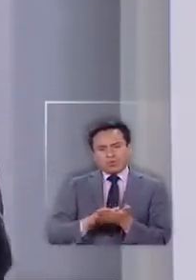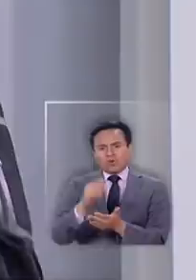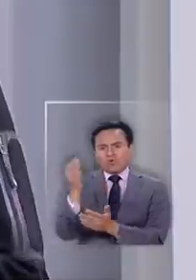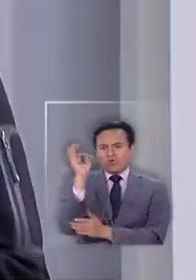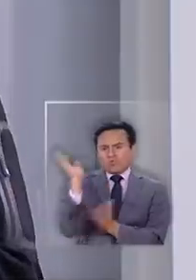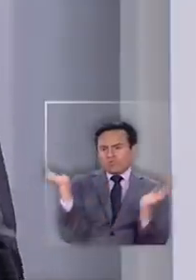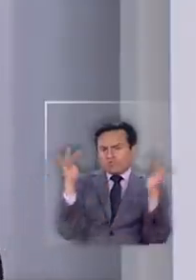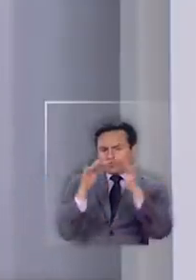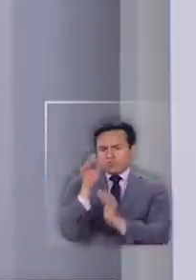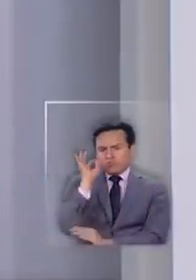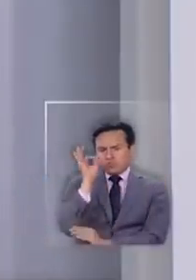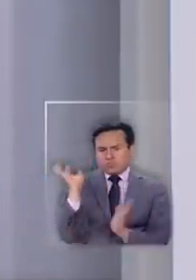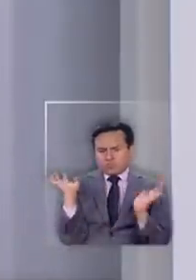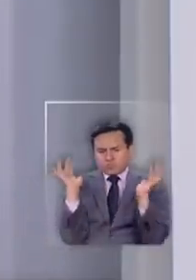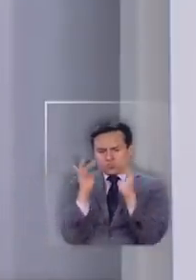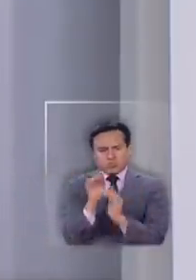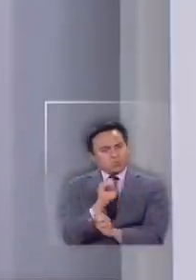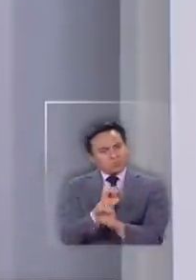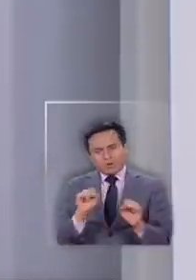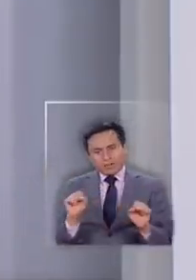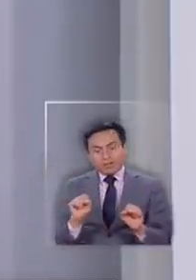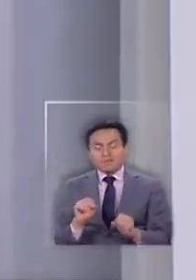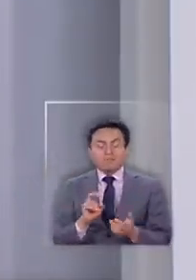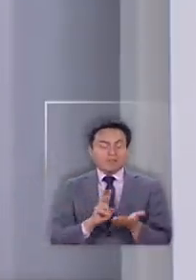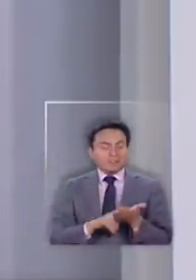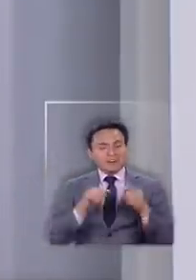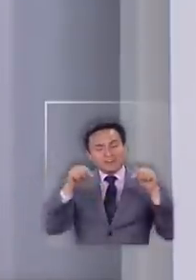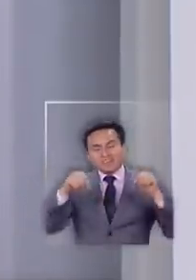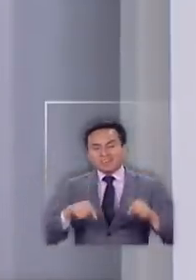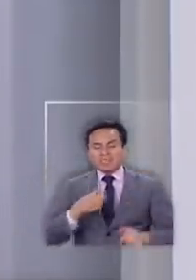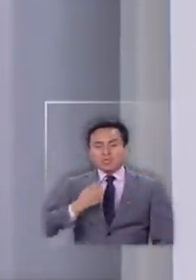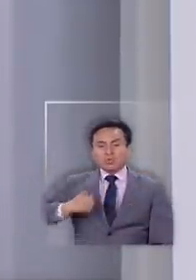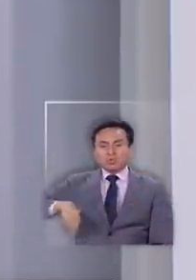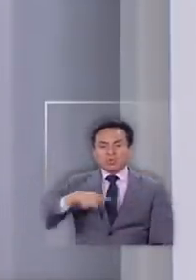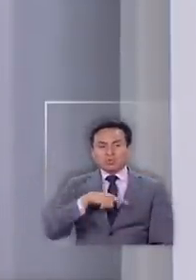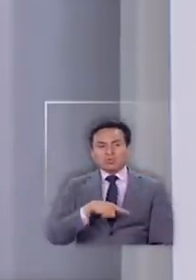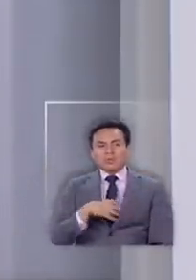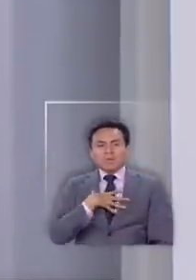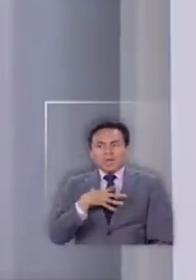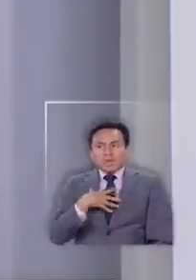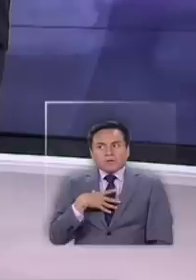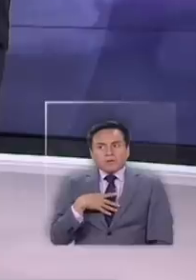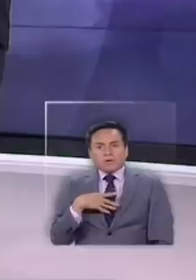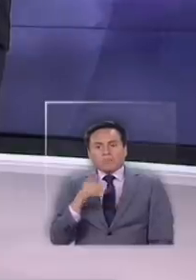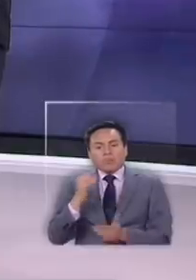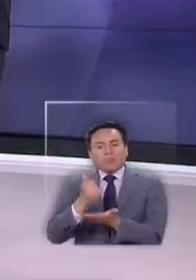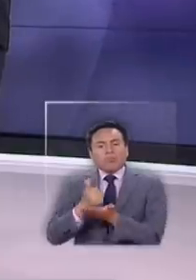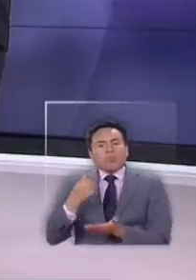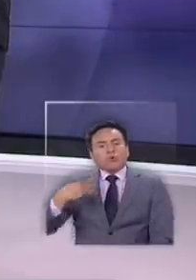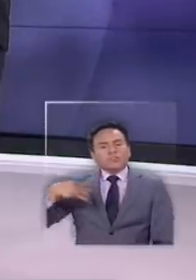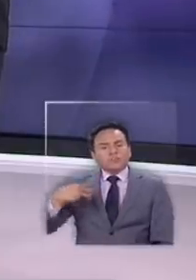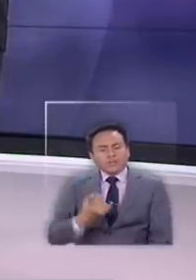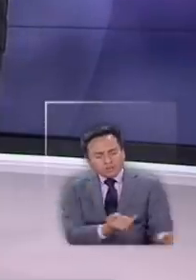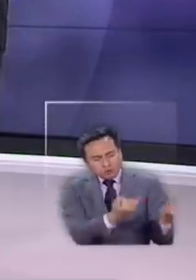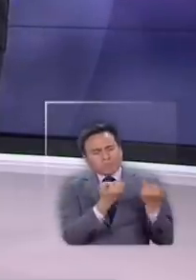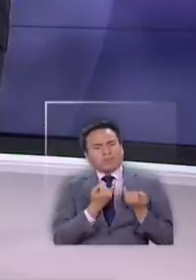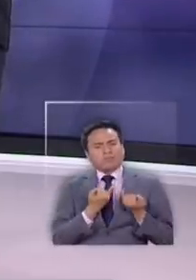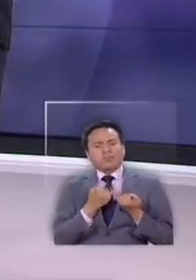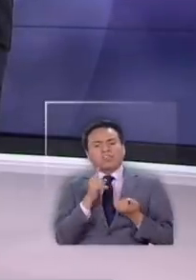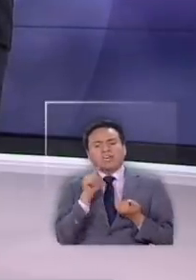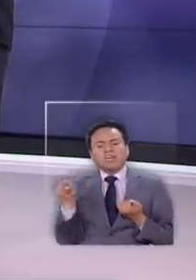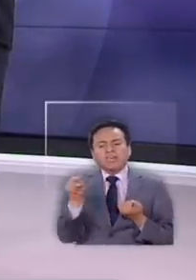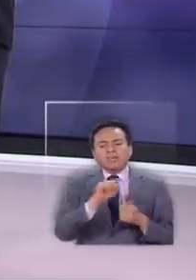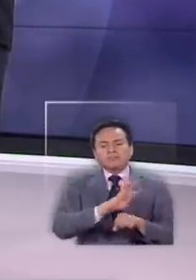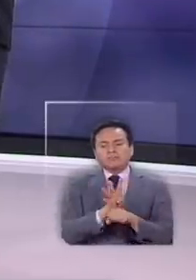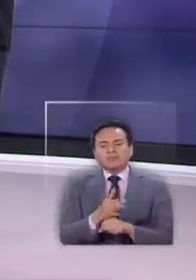reuniones. Entonces, de verdad que aquí tenemos que vencer este miedo a que los municipios puedan tener la información de quienes están